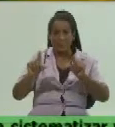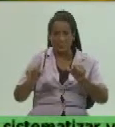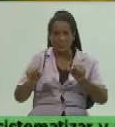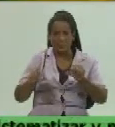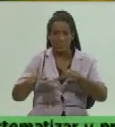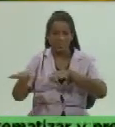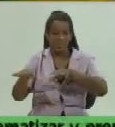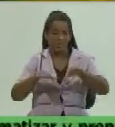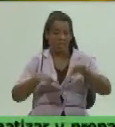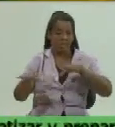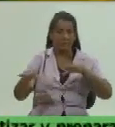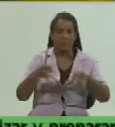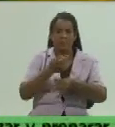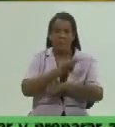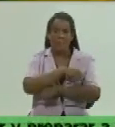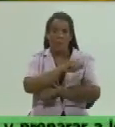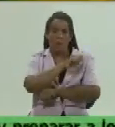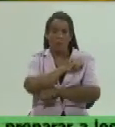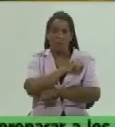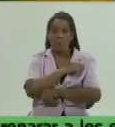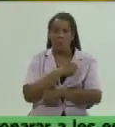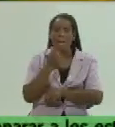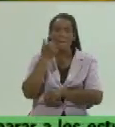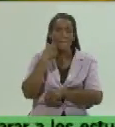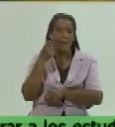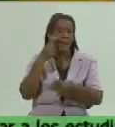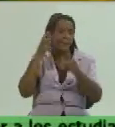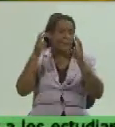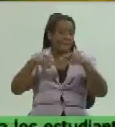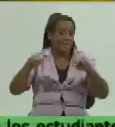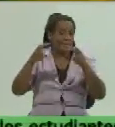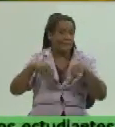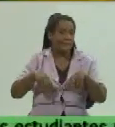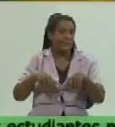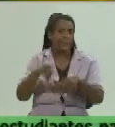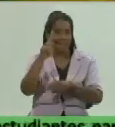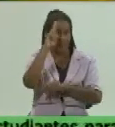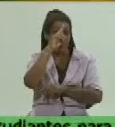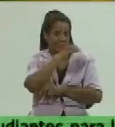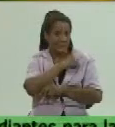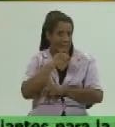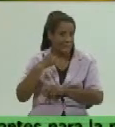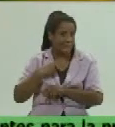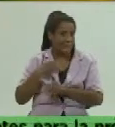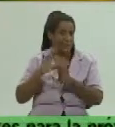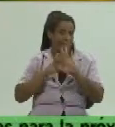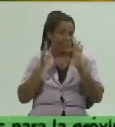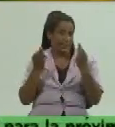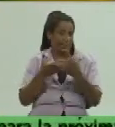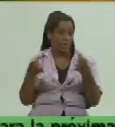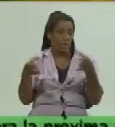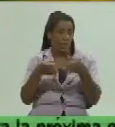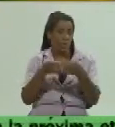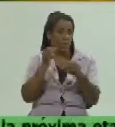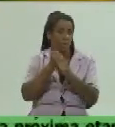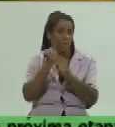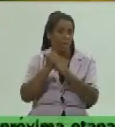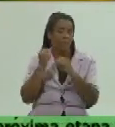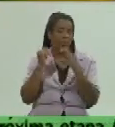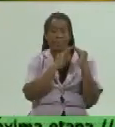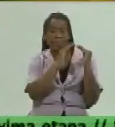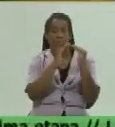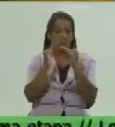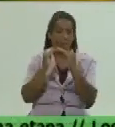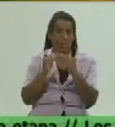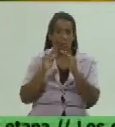en incrementar las pesquisas en todo el trabajo que tienen que hacer los grupos de trabajo comunitario en los